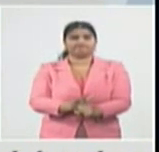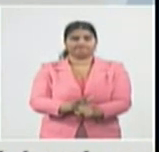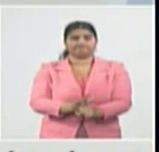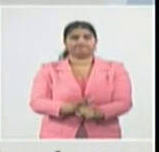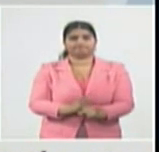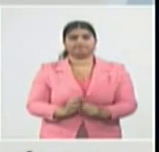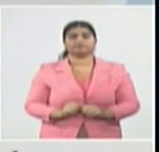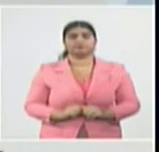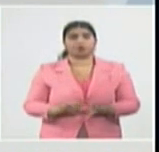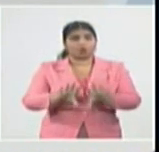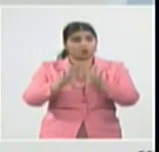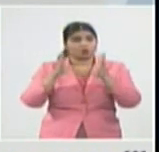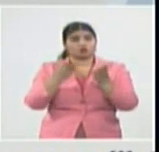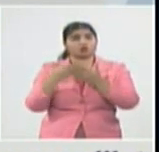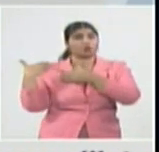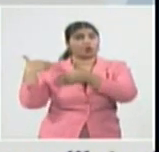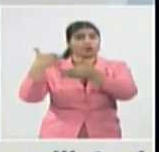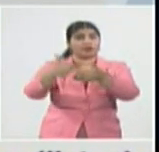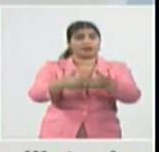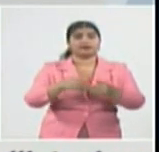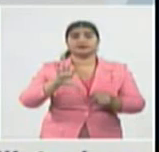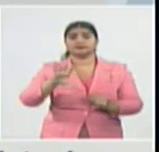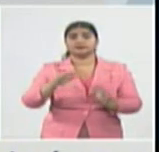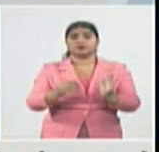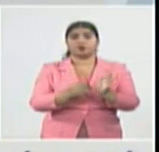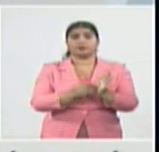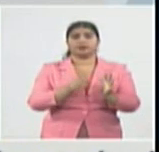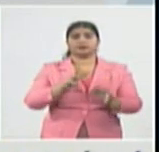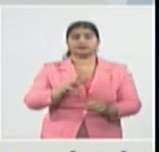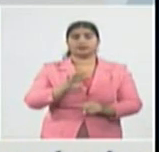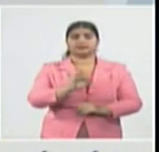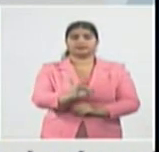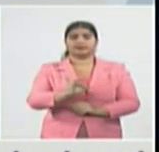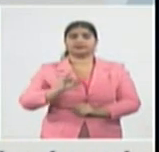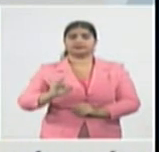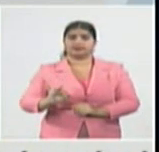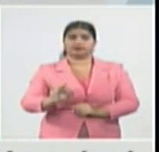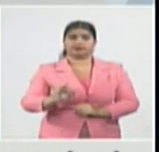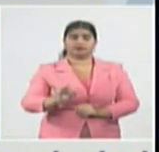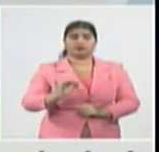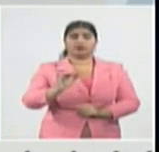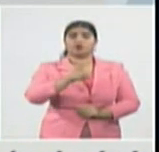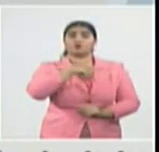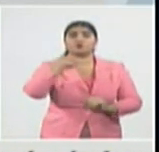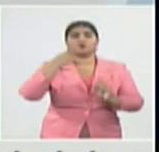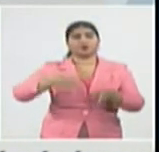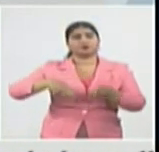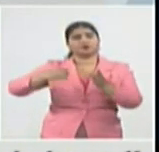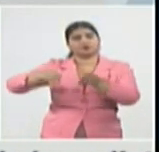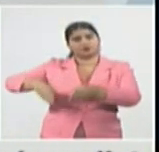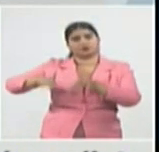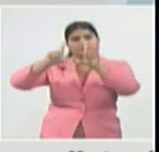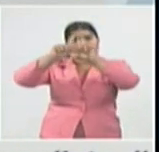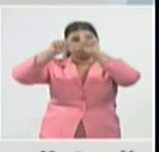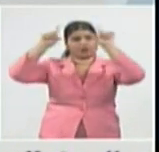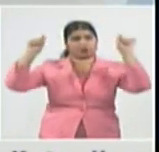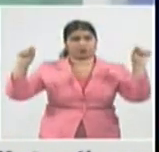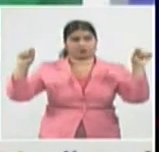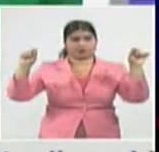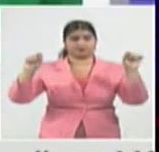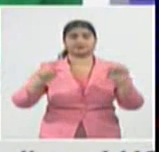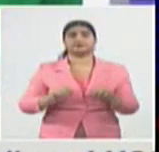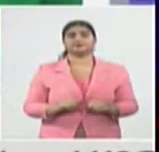ya suman 5.377 fallecidos durante toda la pandemia en nuestro país.